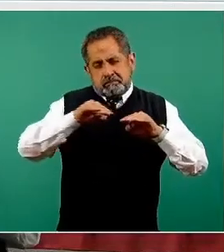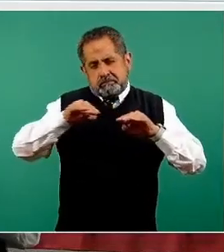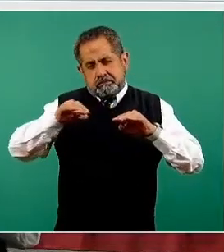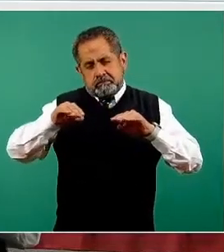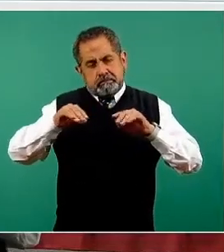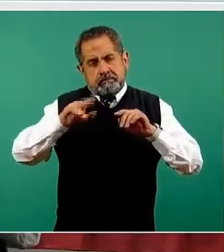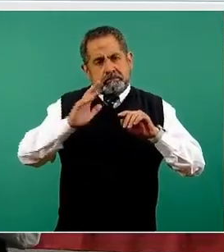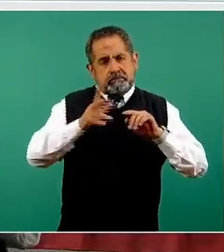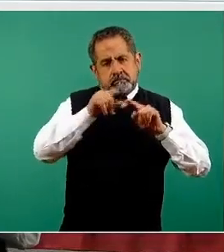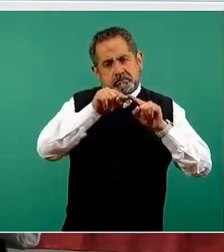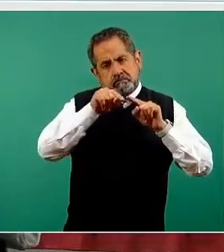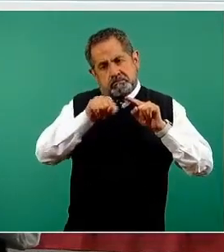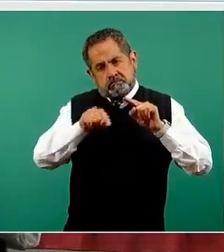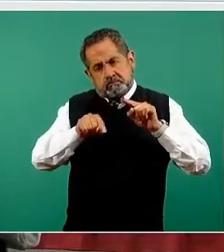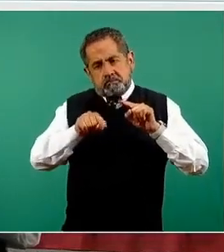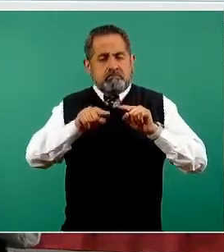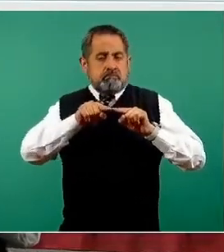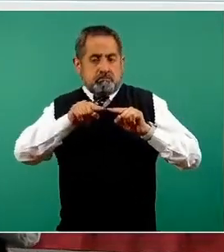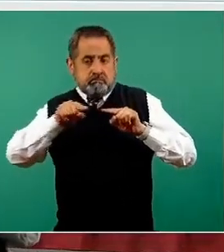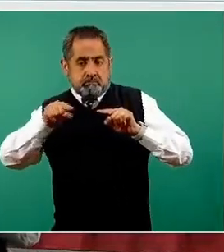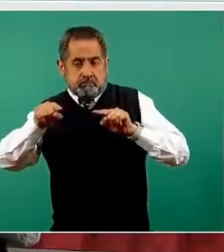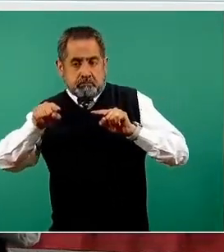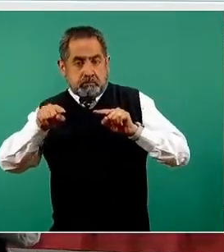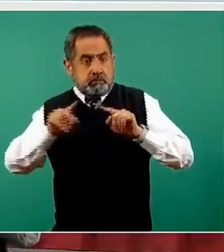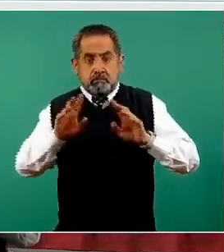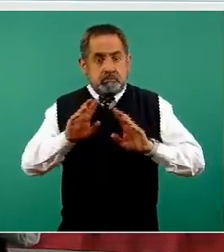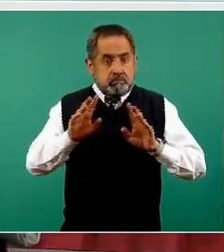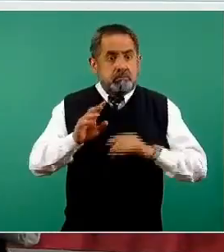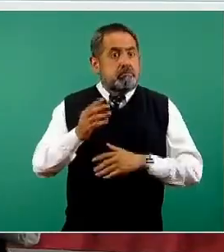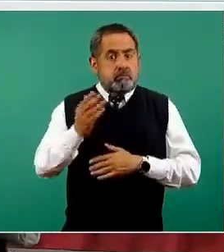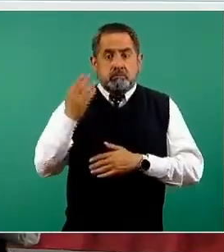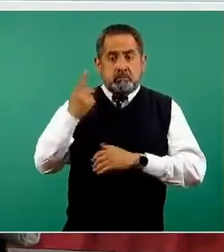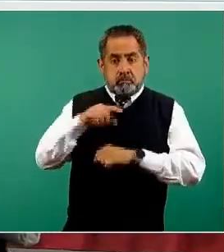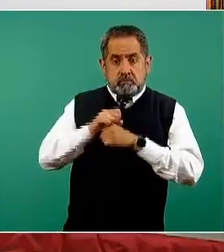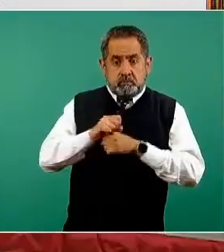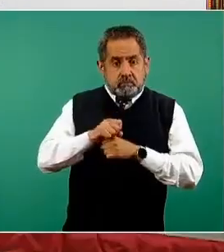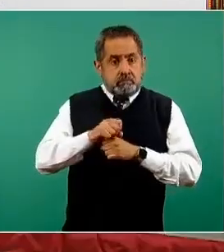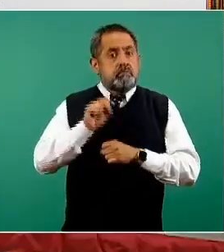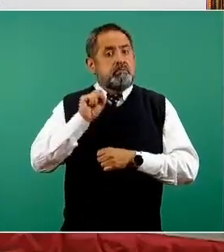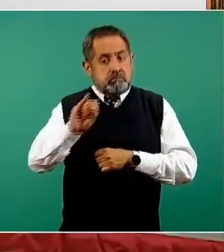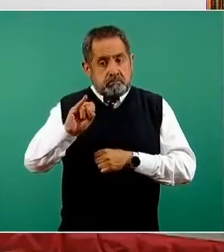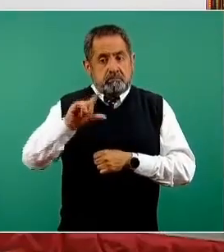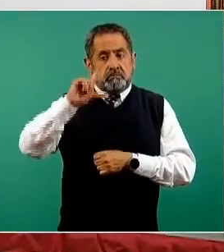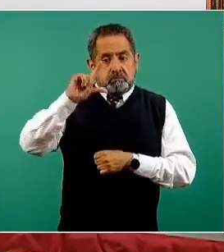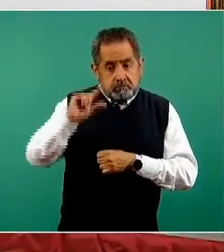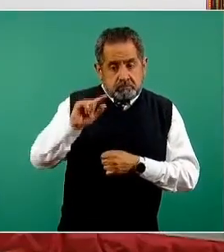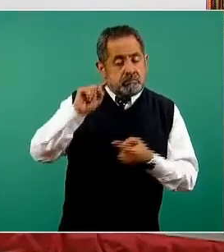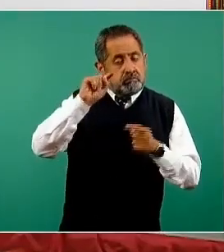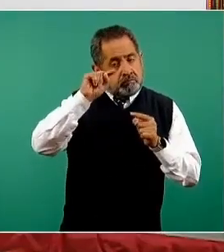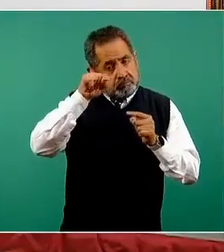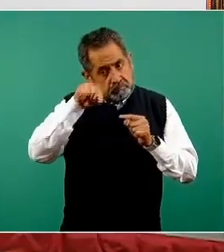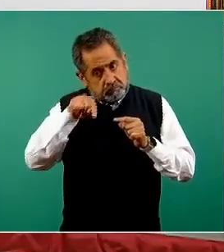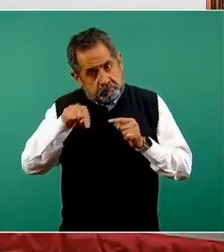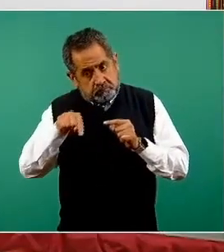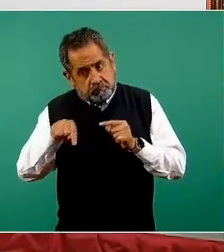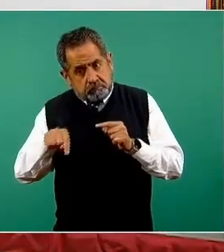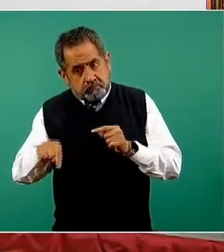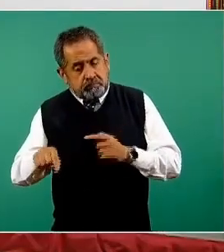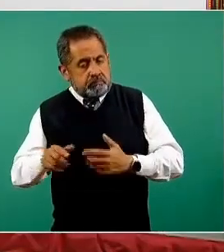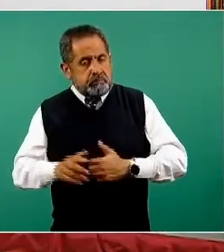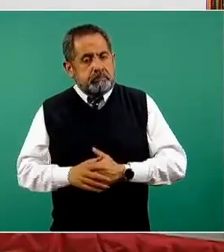meseta. Pues bueno, la última semana graficada nuevamente nos vuelve a dar un descenso importante.